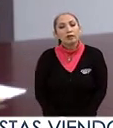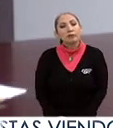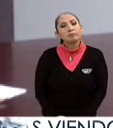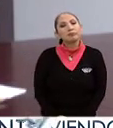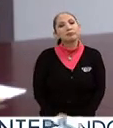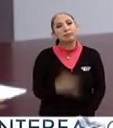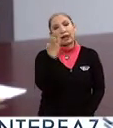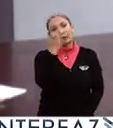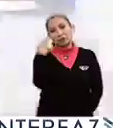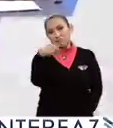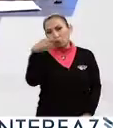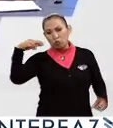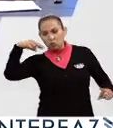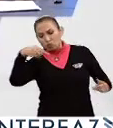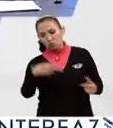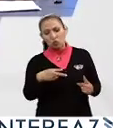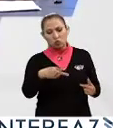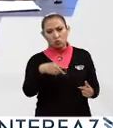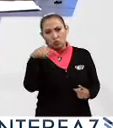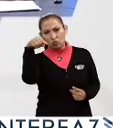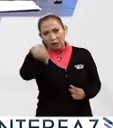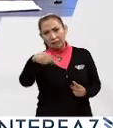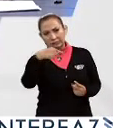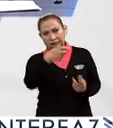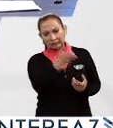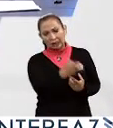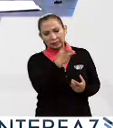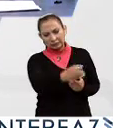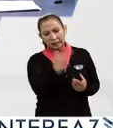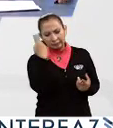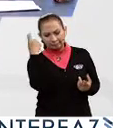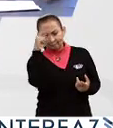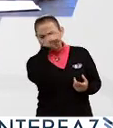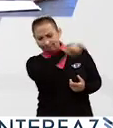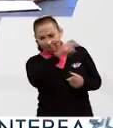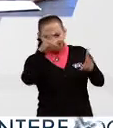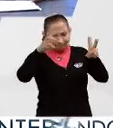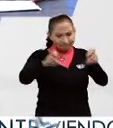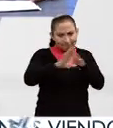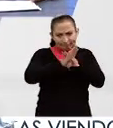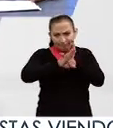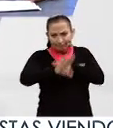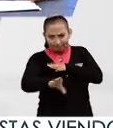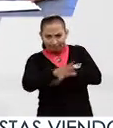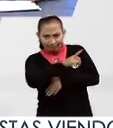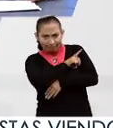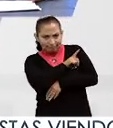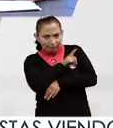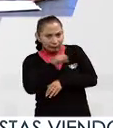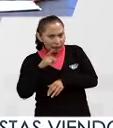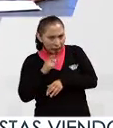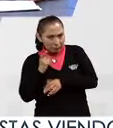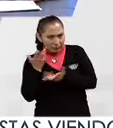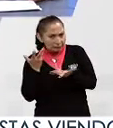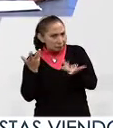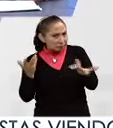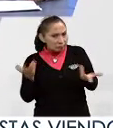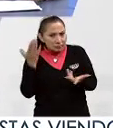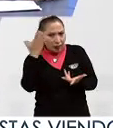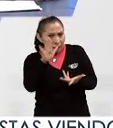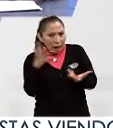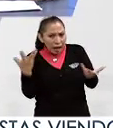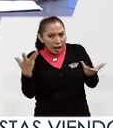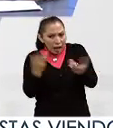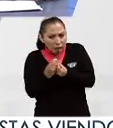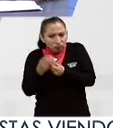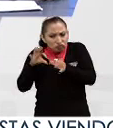desde su perspectiva, este, este, este complejo tema de la migración debe saberse trabajar